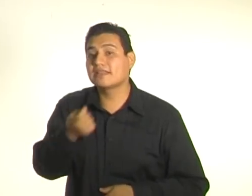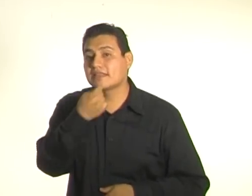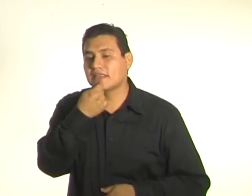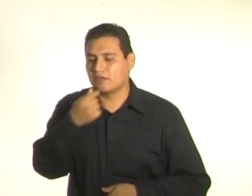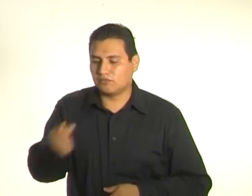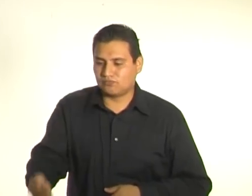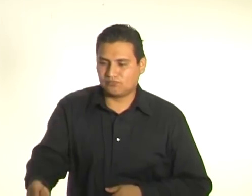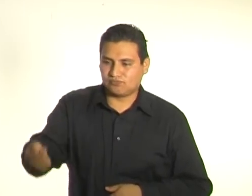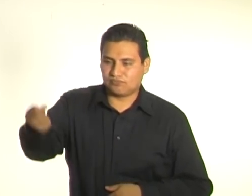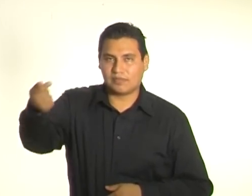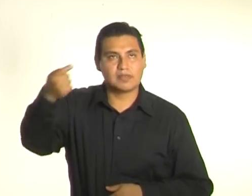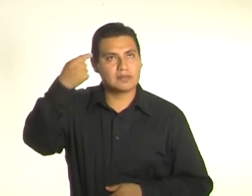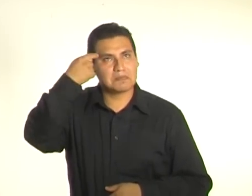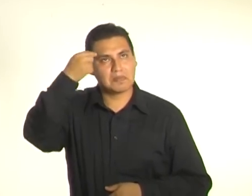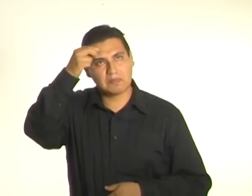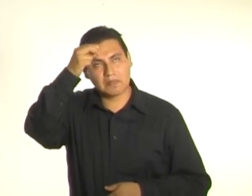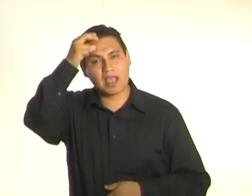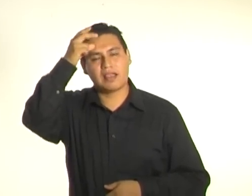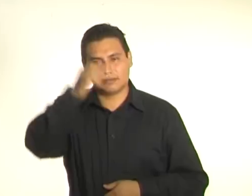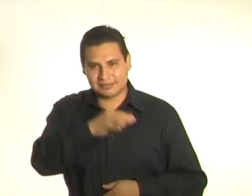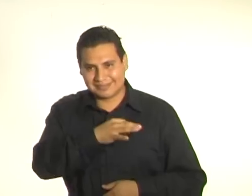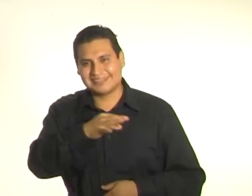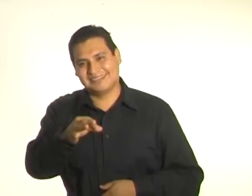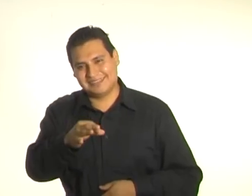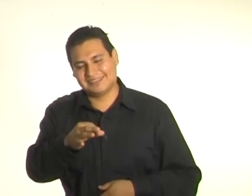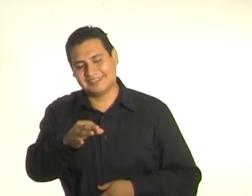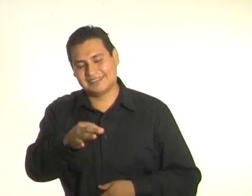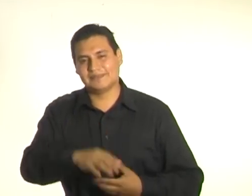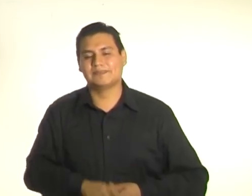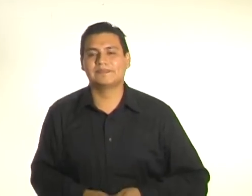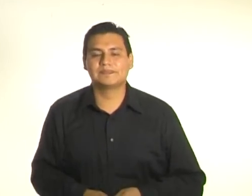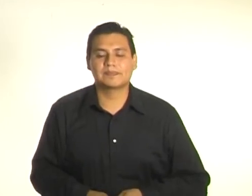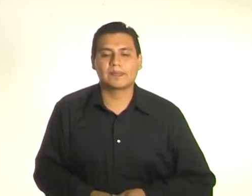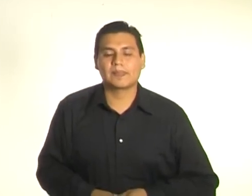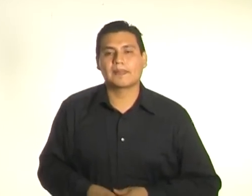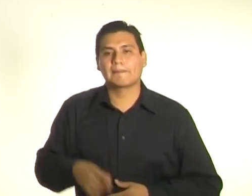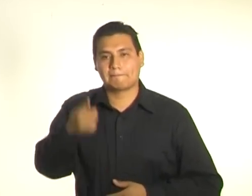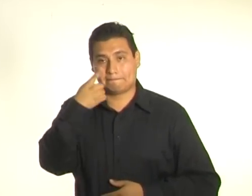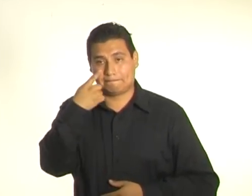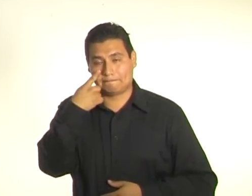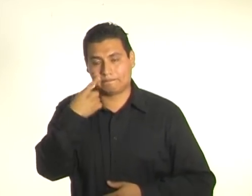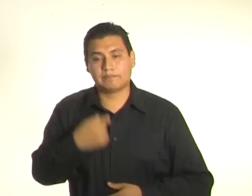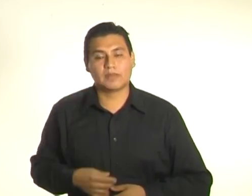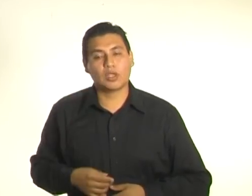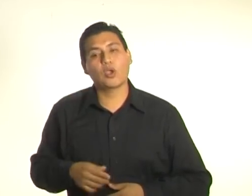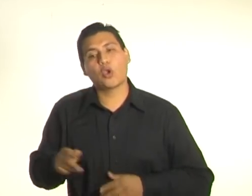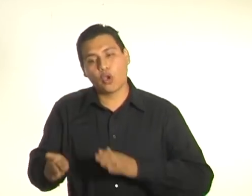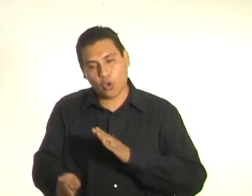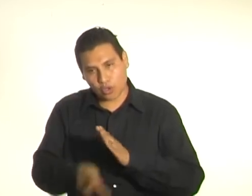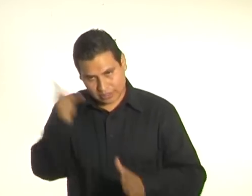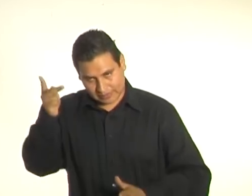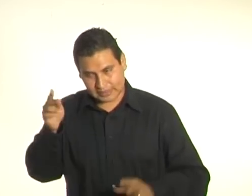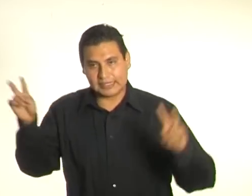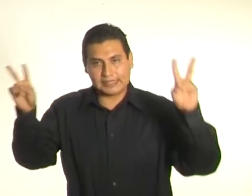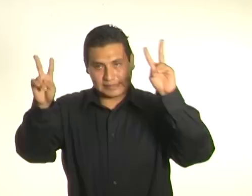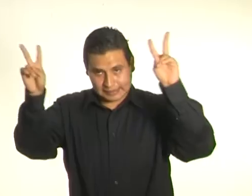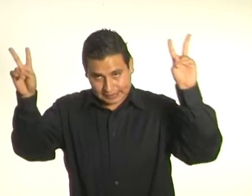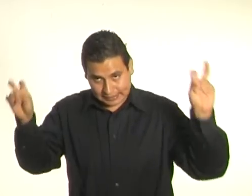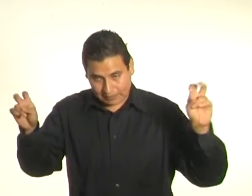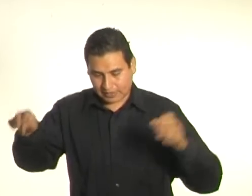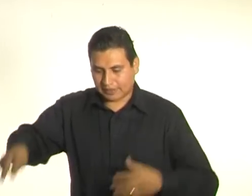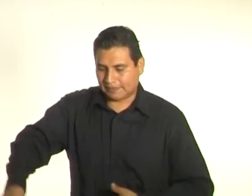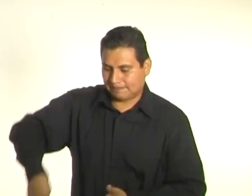Ahora bien, vamos a recapitular. Una exposición requiere de una planeación.